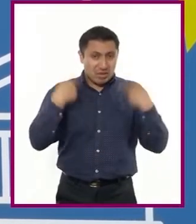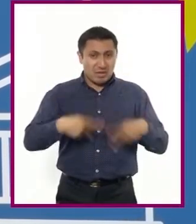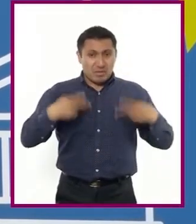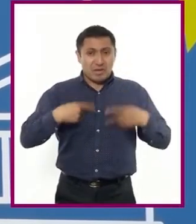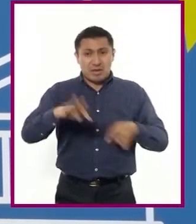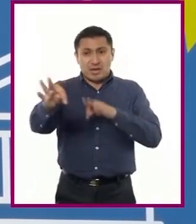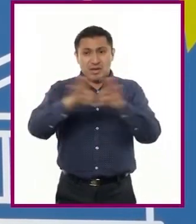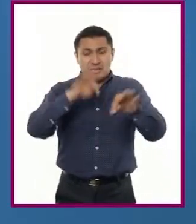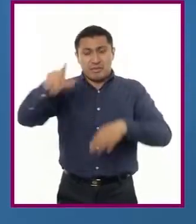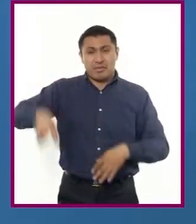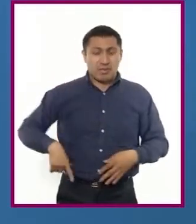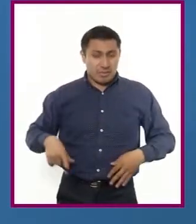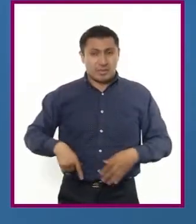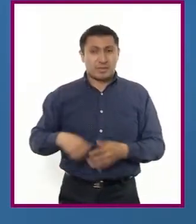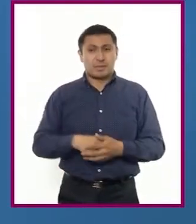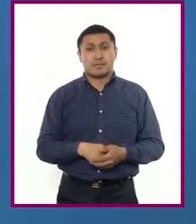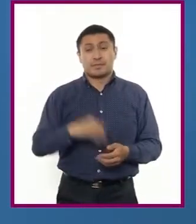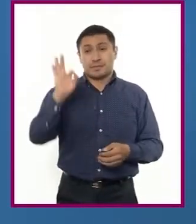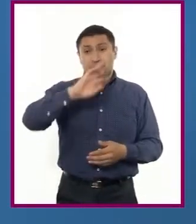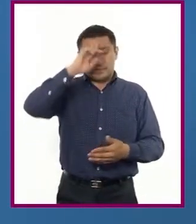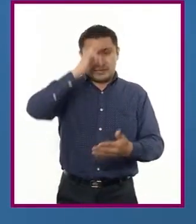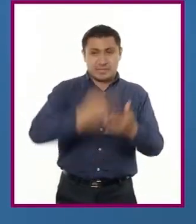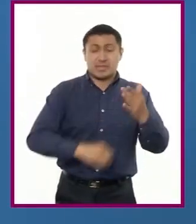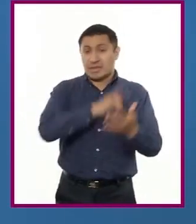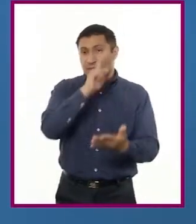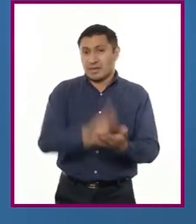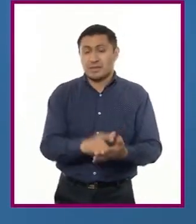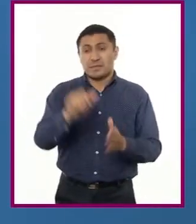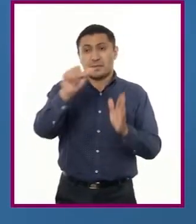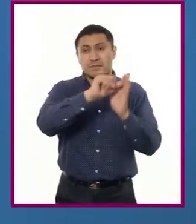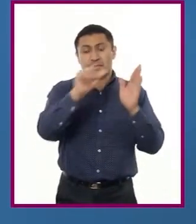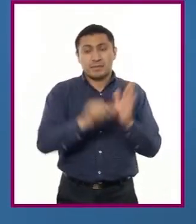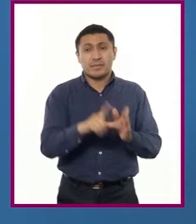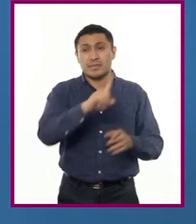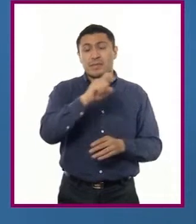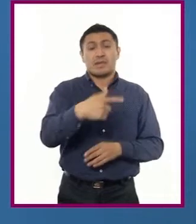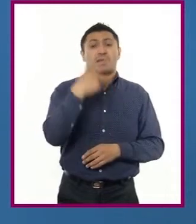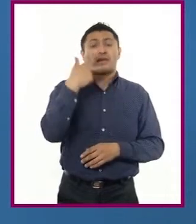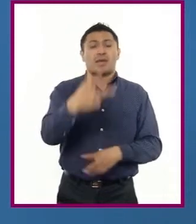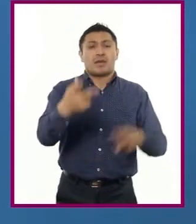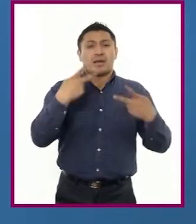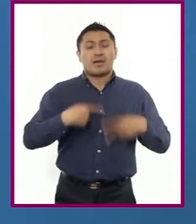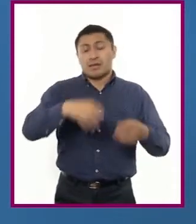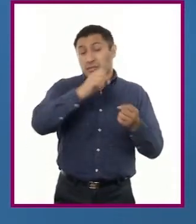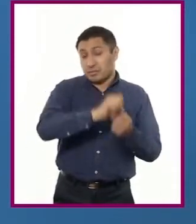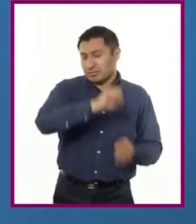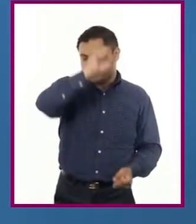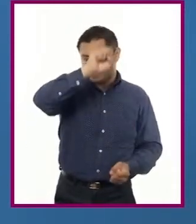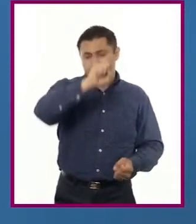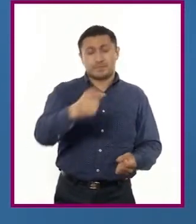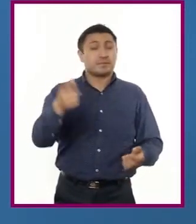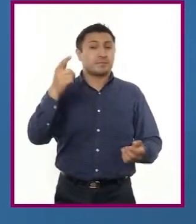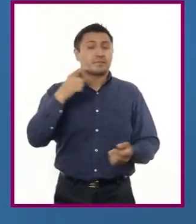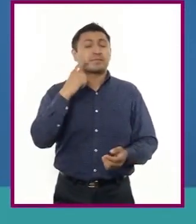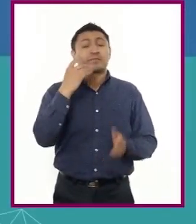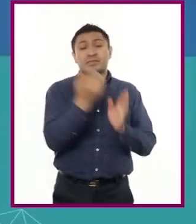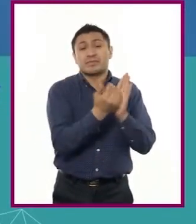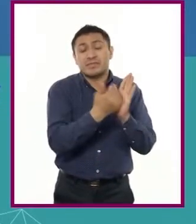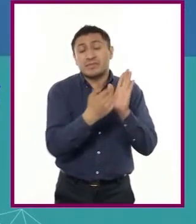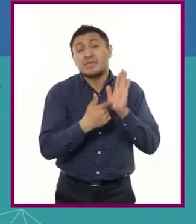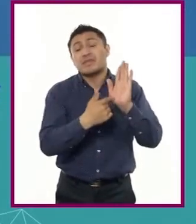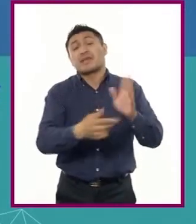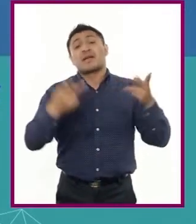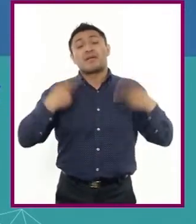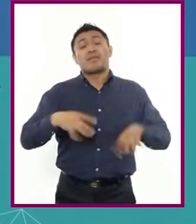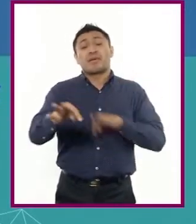los servidores públicos. En el artículo 108, nuestra Constitución Política establece que los servidores públicos